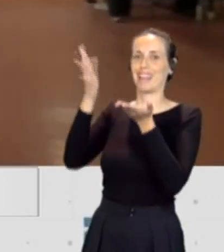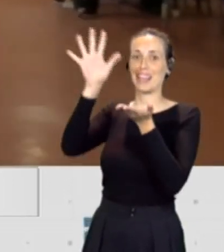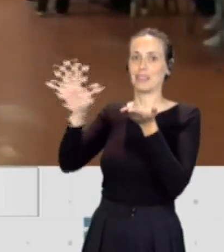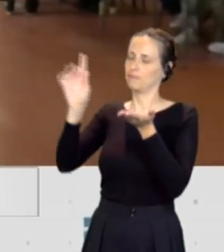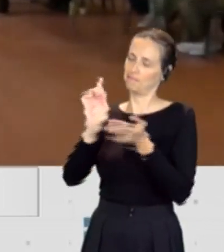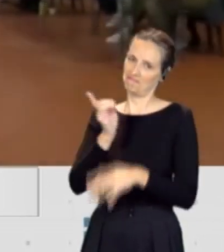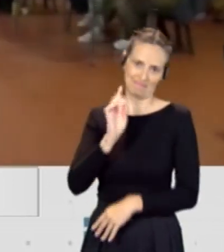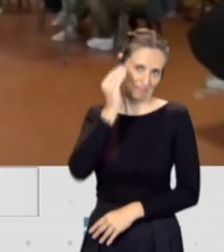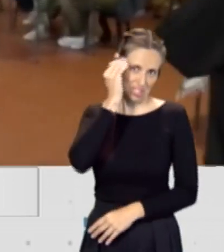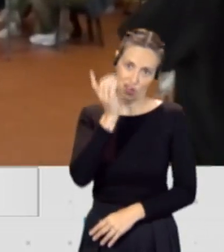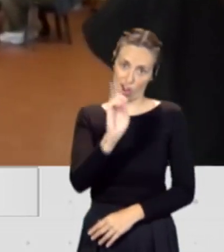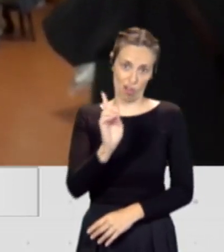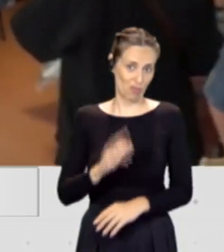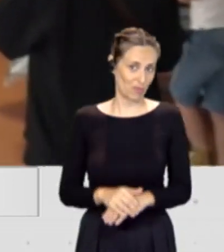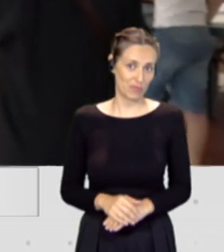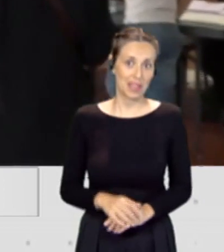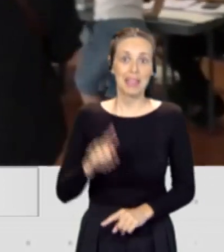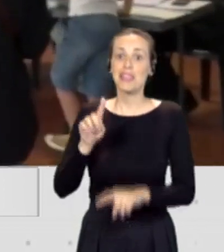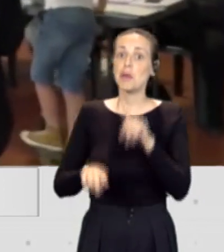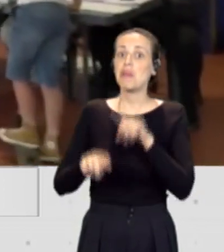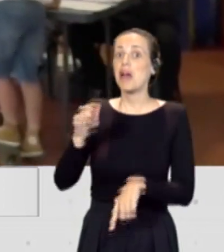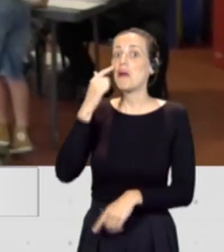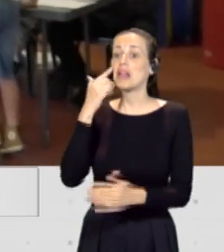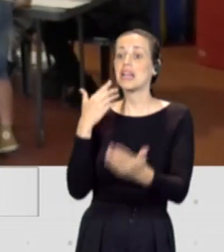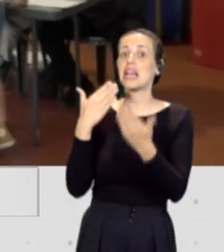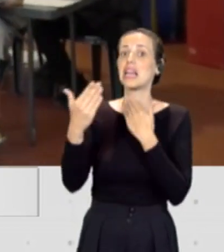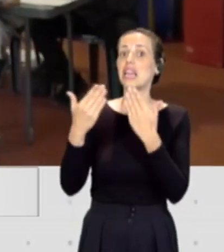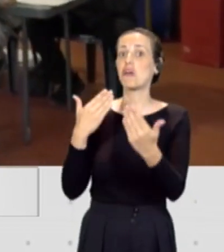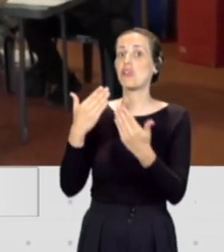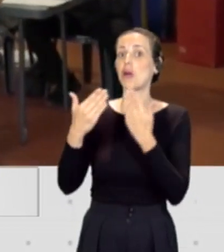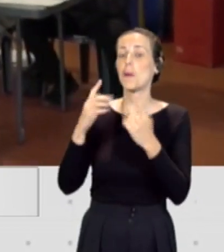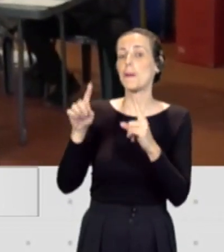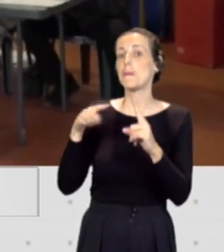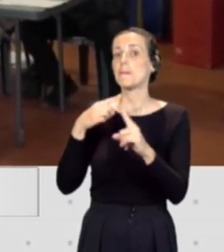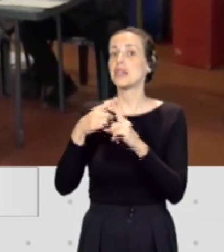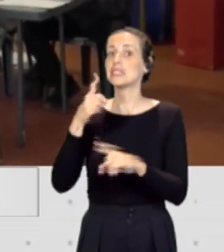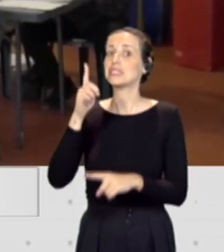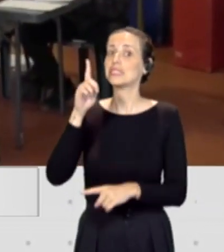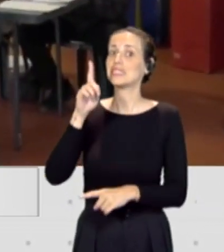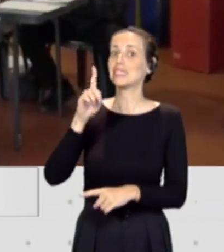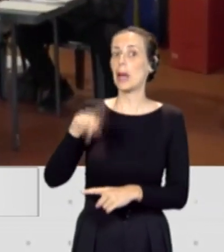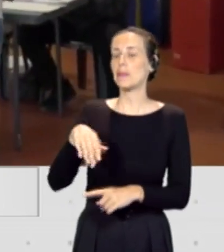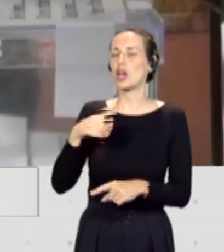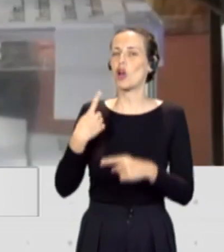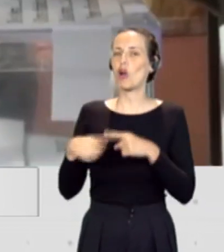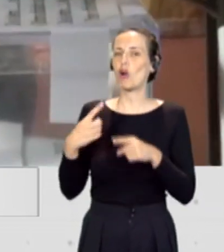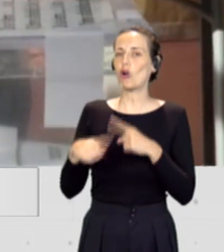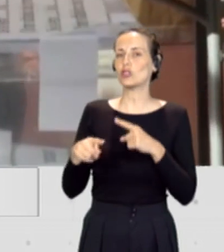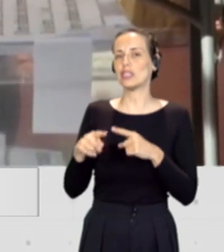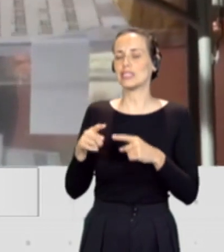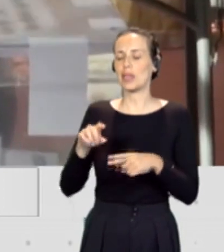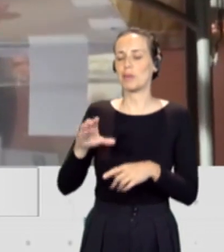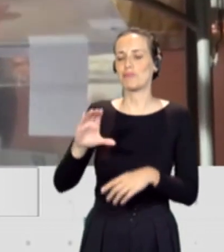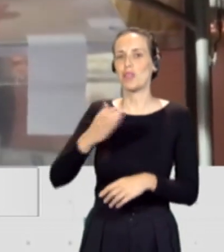venga en la negociación, que está a las puertas, más esa que a veces no vemos, Antonio, que está en la trastienda con otro tipo de gobiernos regionales,